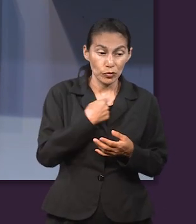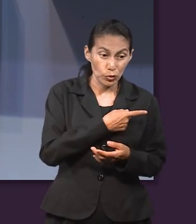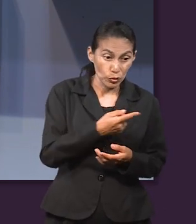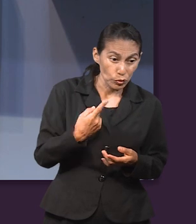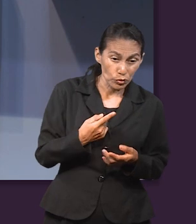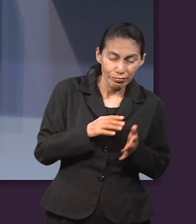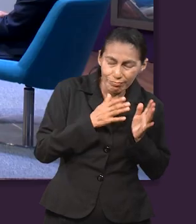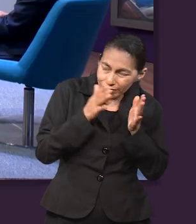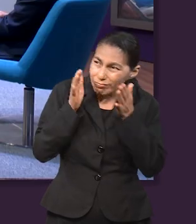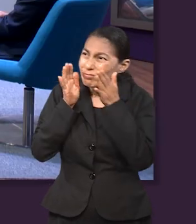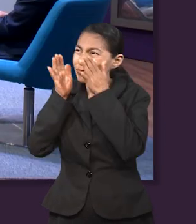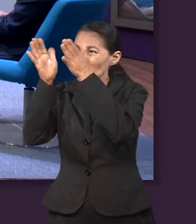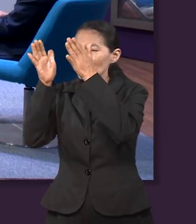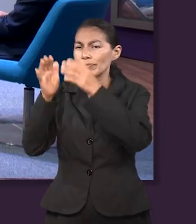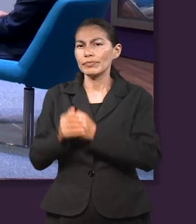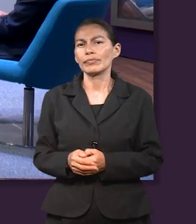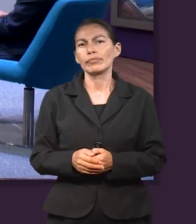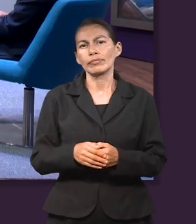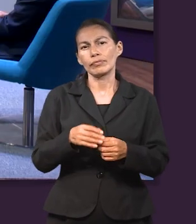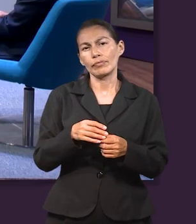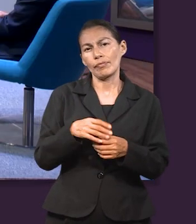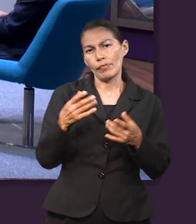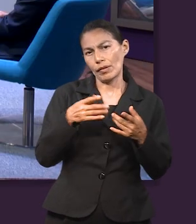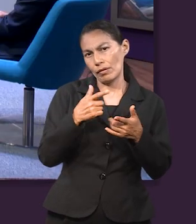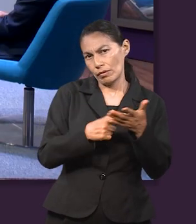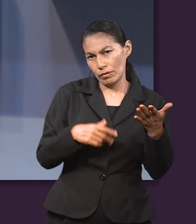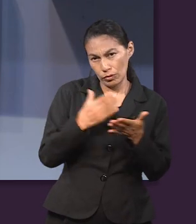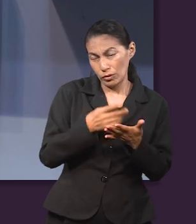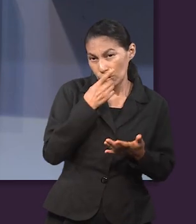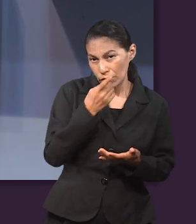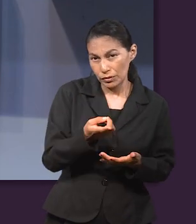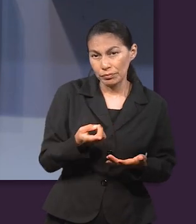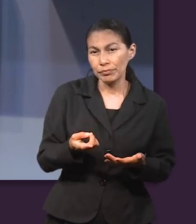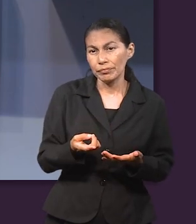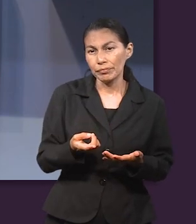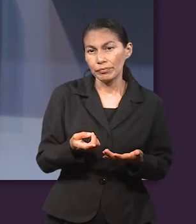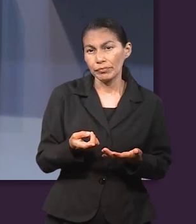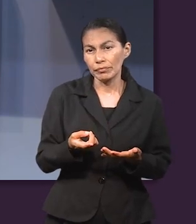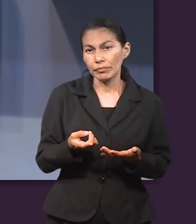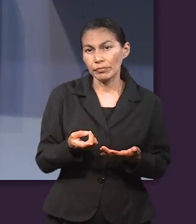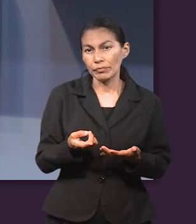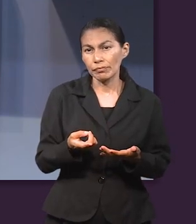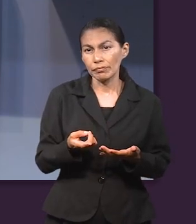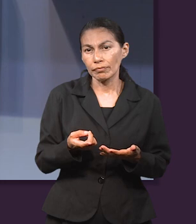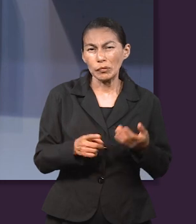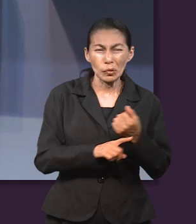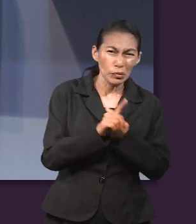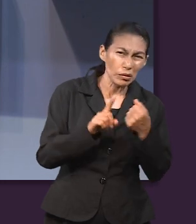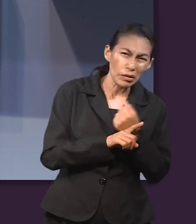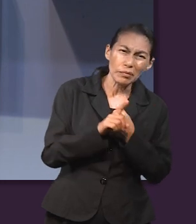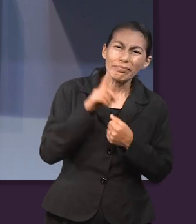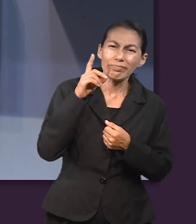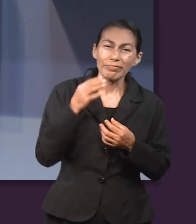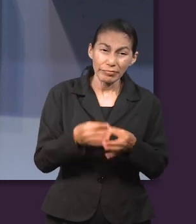para atraernos de nuevo. Fíjense que la lección mencionaba, me gustaría cerrar esta parte con eso, que